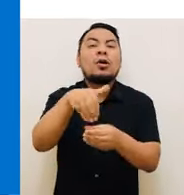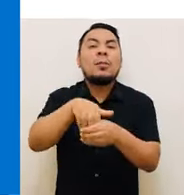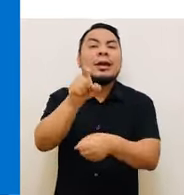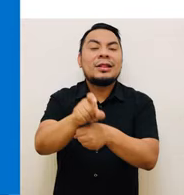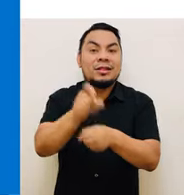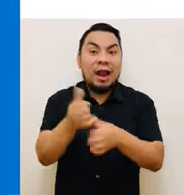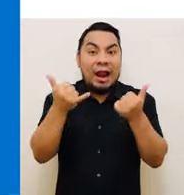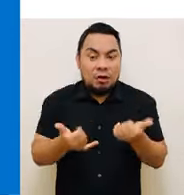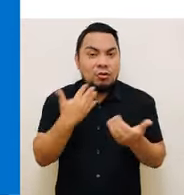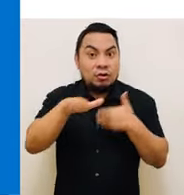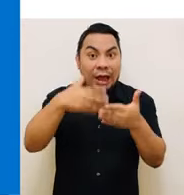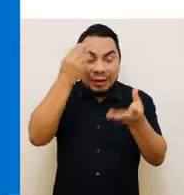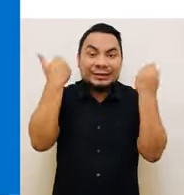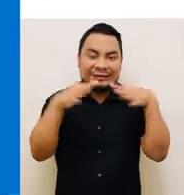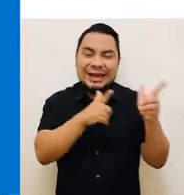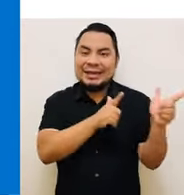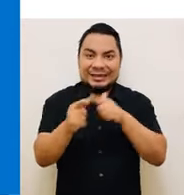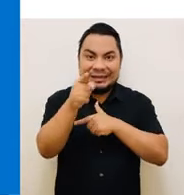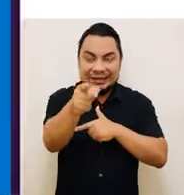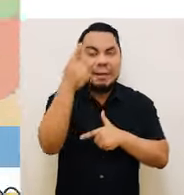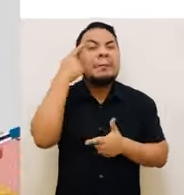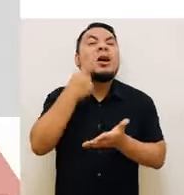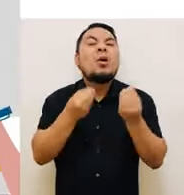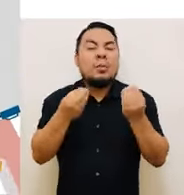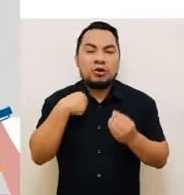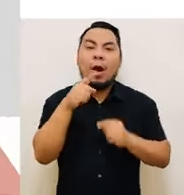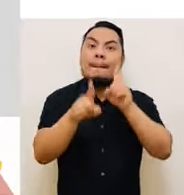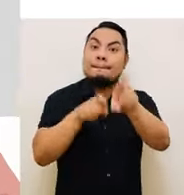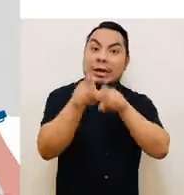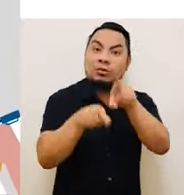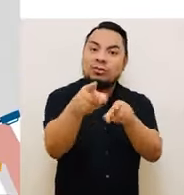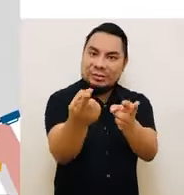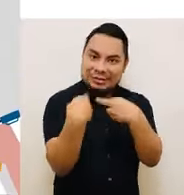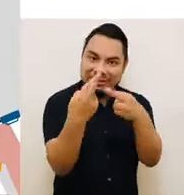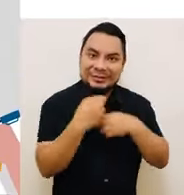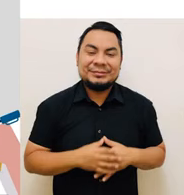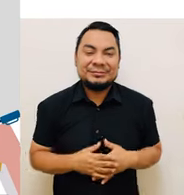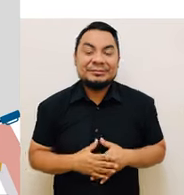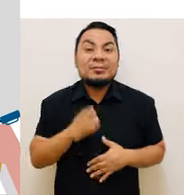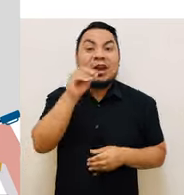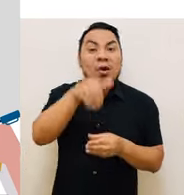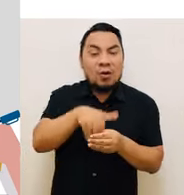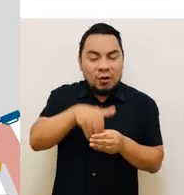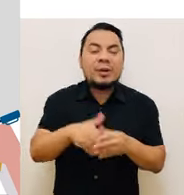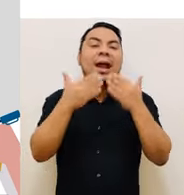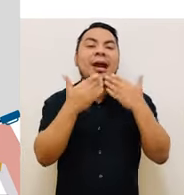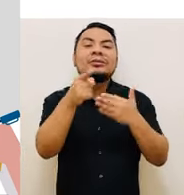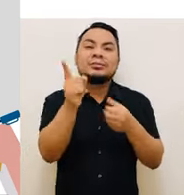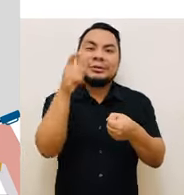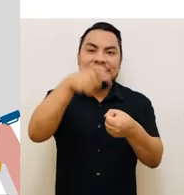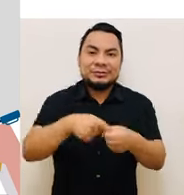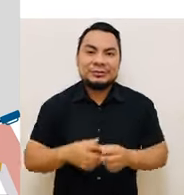Ahora pon a prueba lo que aprendiste. Para ello, responde el siguiente cuestionario. La Ompe agradece tu